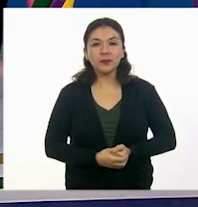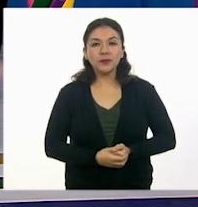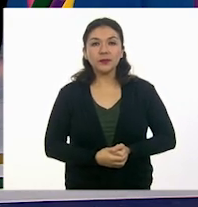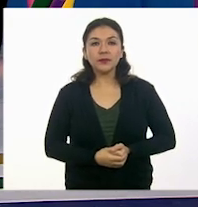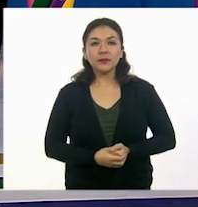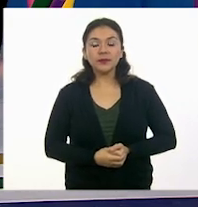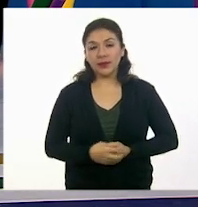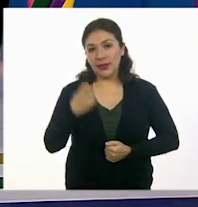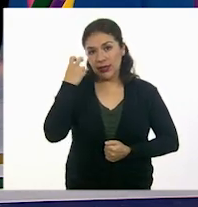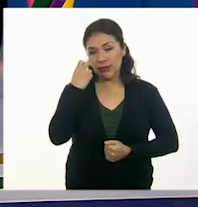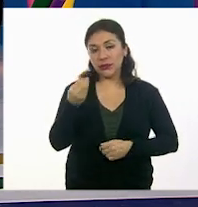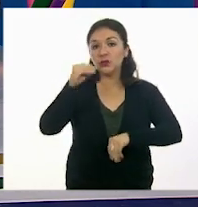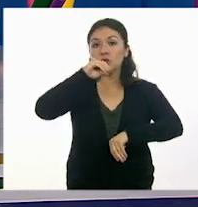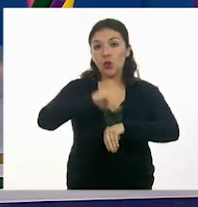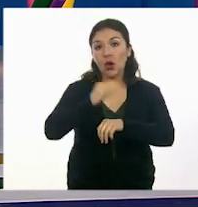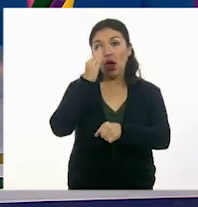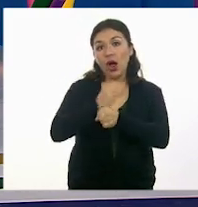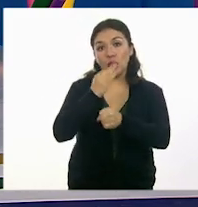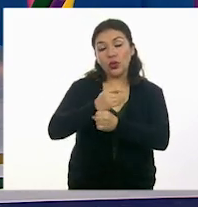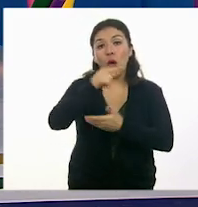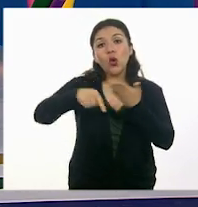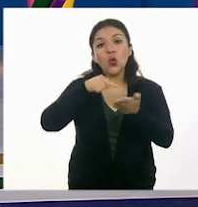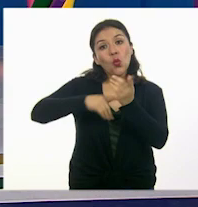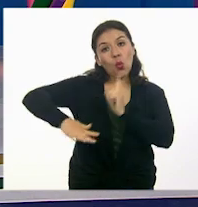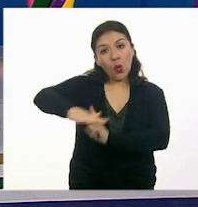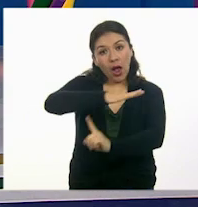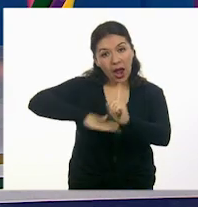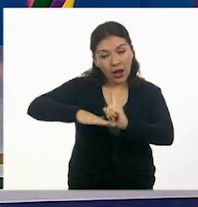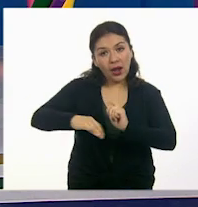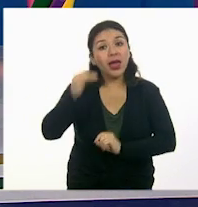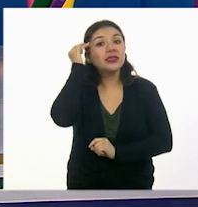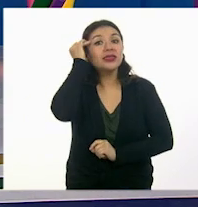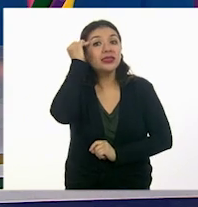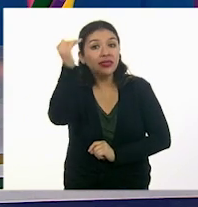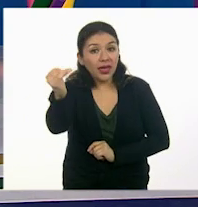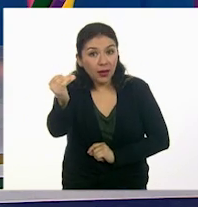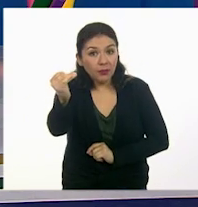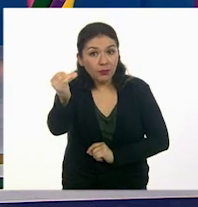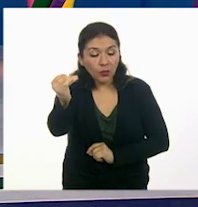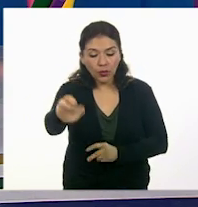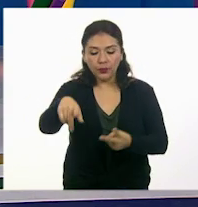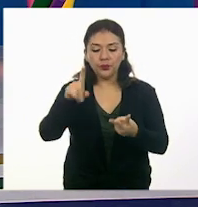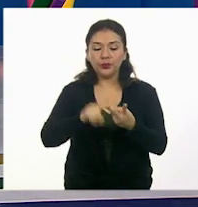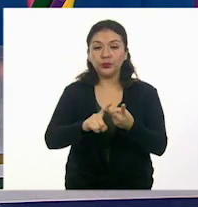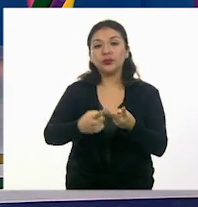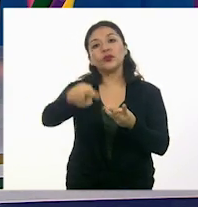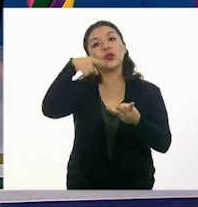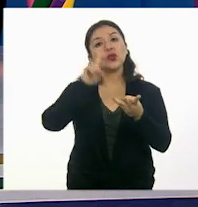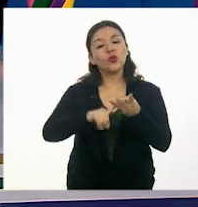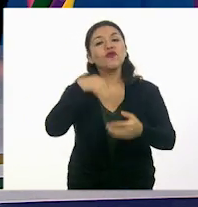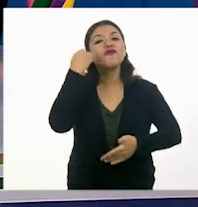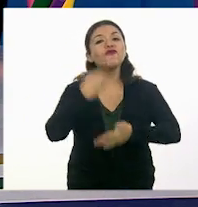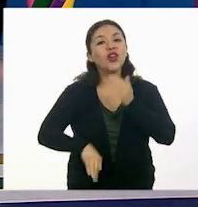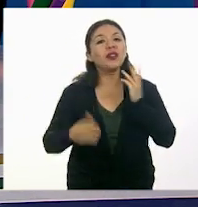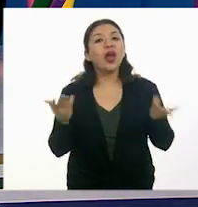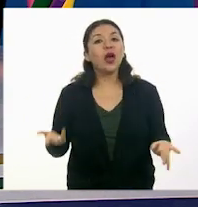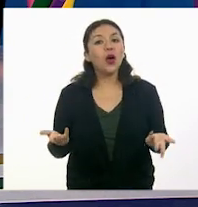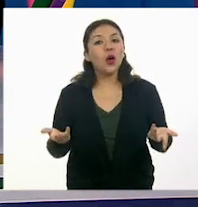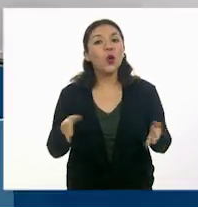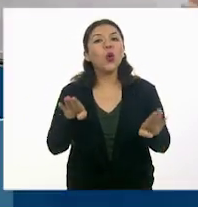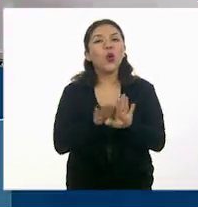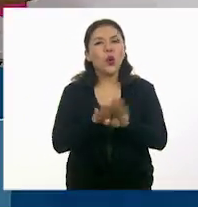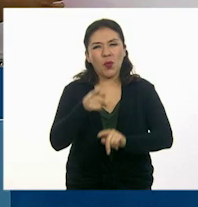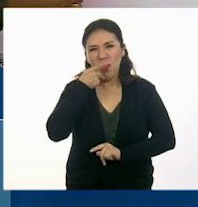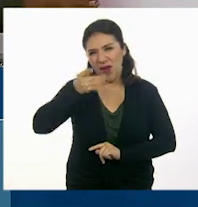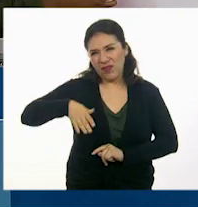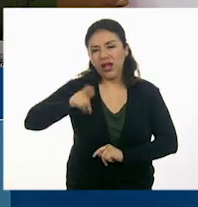Ahí apenas vamos a colocar el tiempo. Y finalmente... Y nos faltaría, como nos acabas de